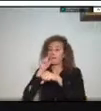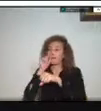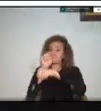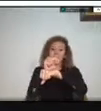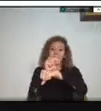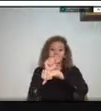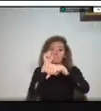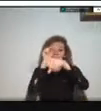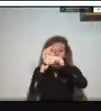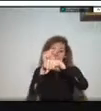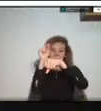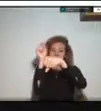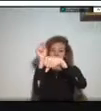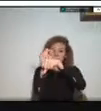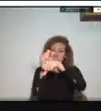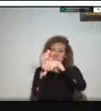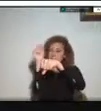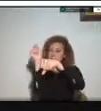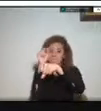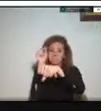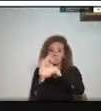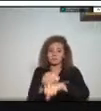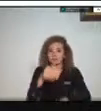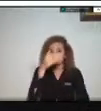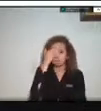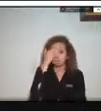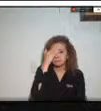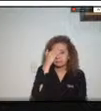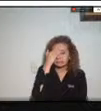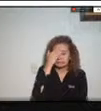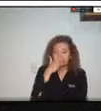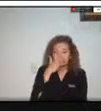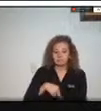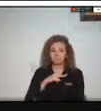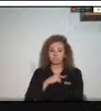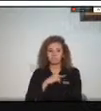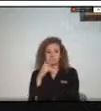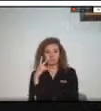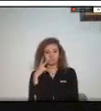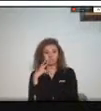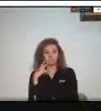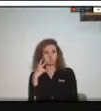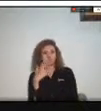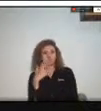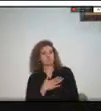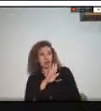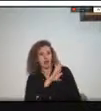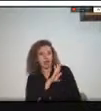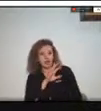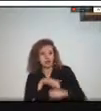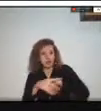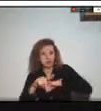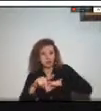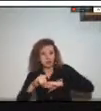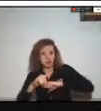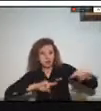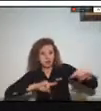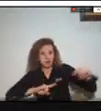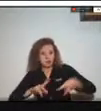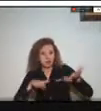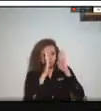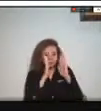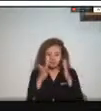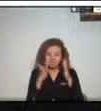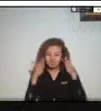obviamente nosotros desde la administración tenemos que estar precisamente muy enfocados en lo que se tiene que hacer para tener una